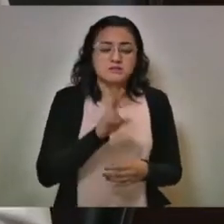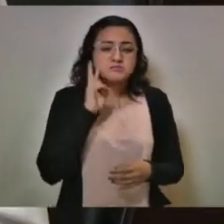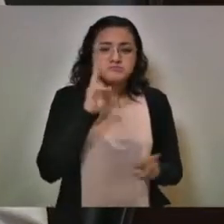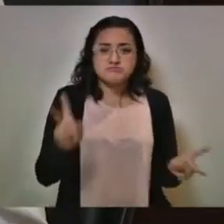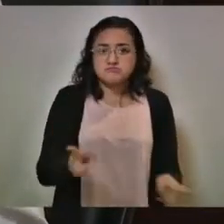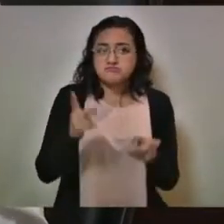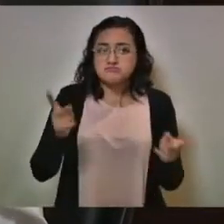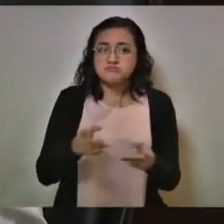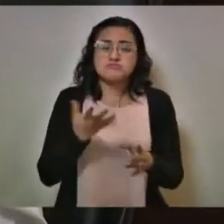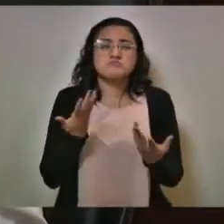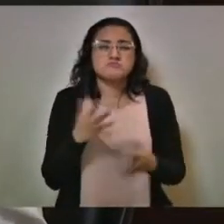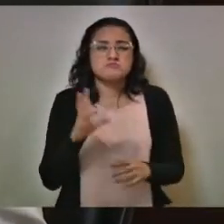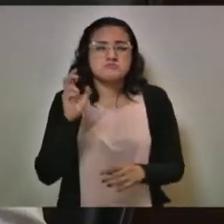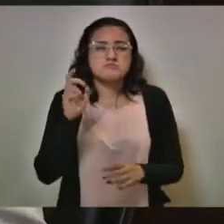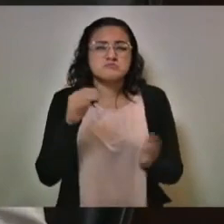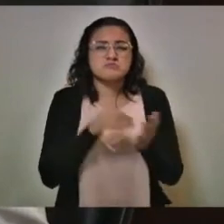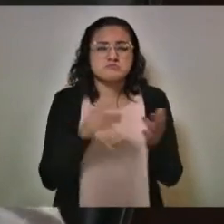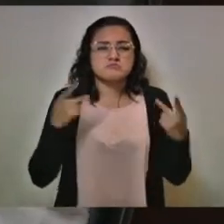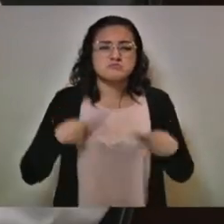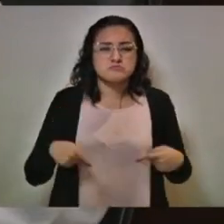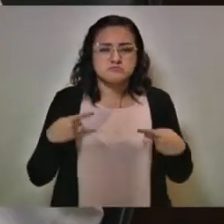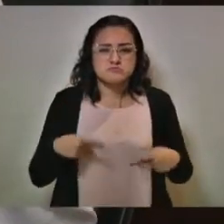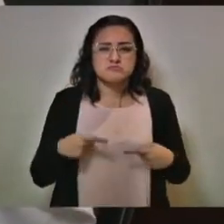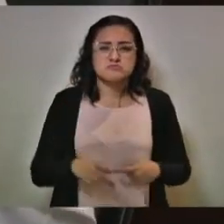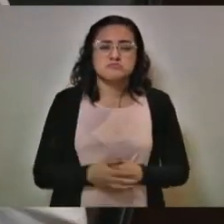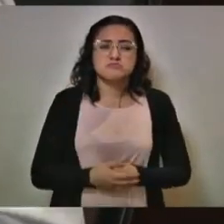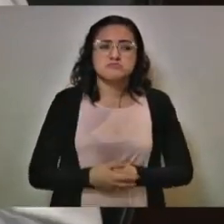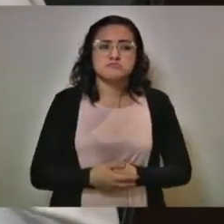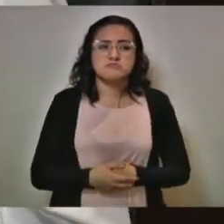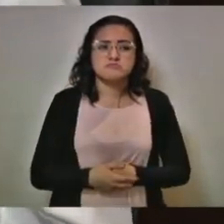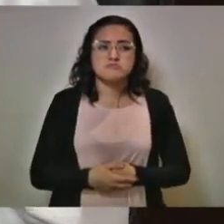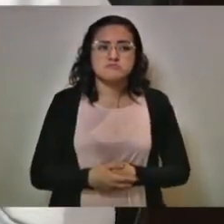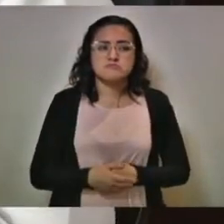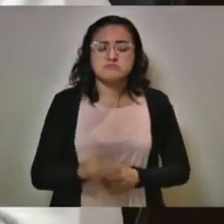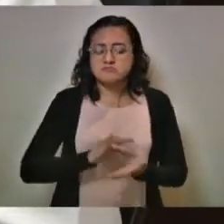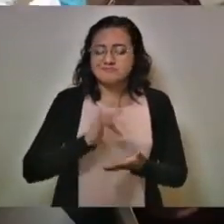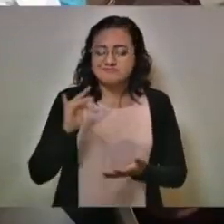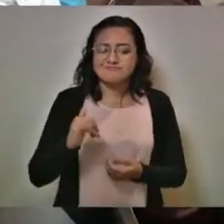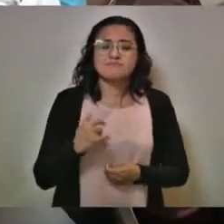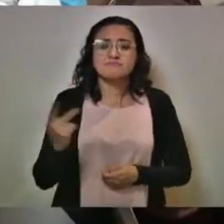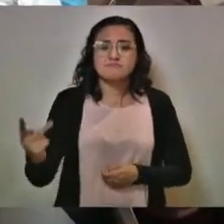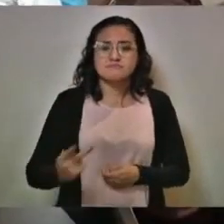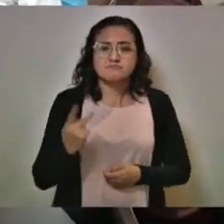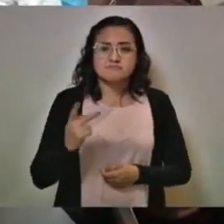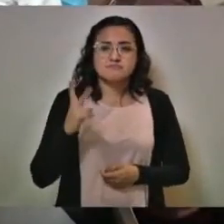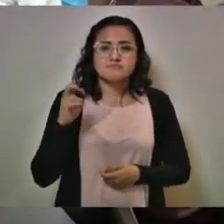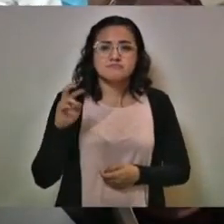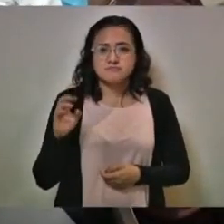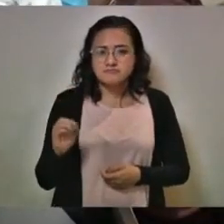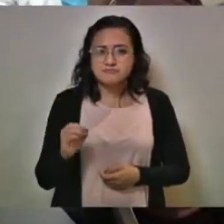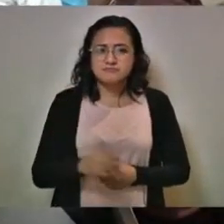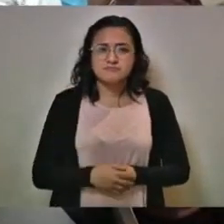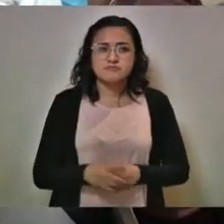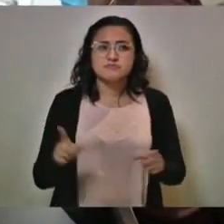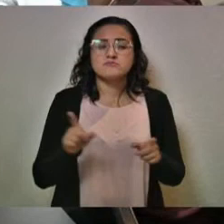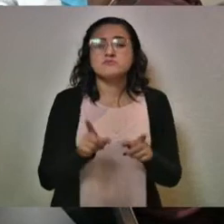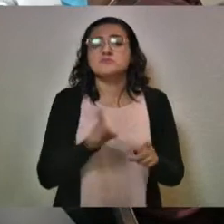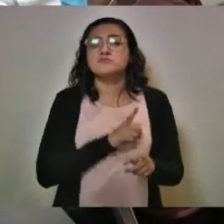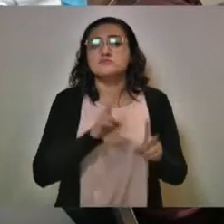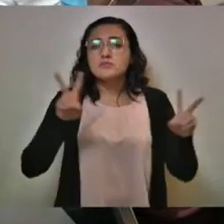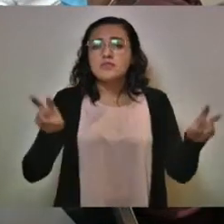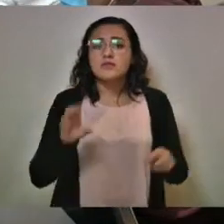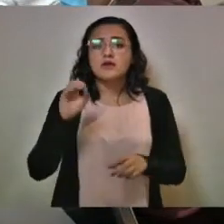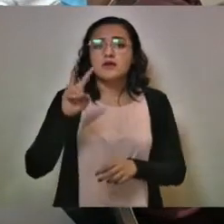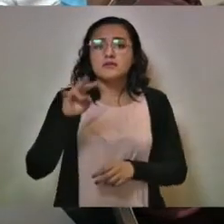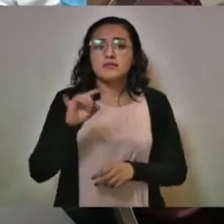de 30 mil trabajadores, señor. Gracias. Preguntas, Vero. Solo de tema COVID,